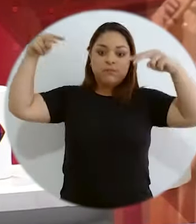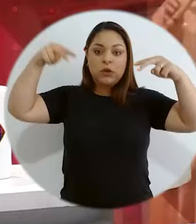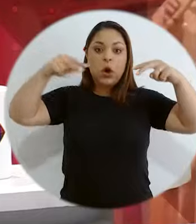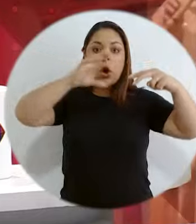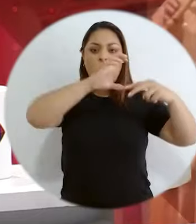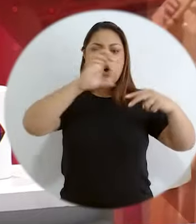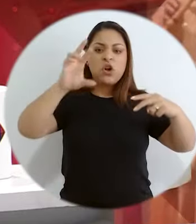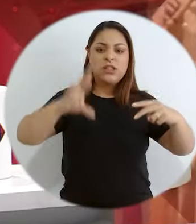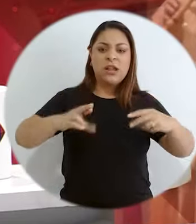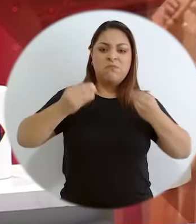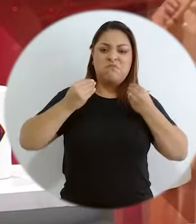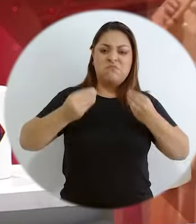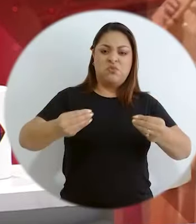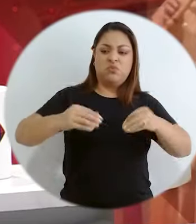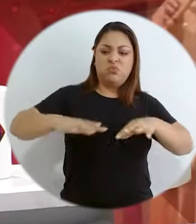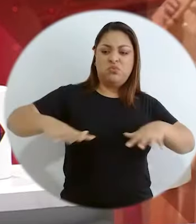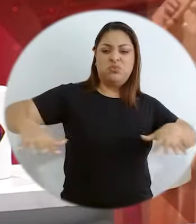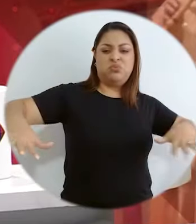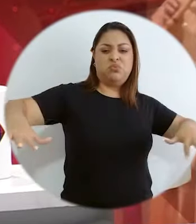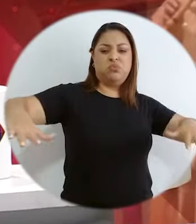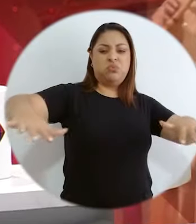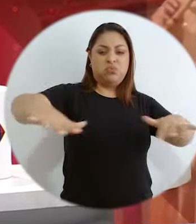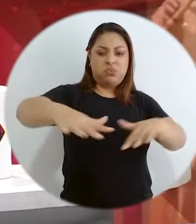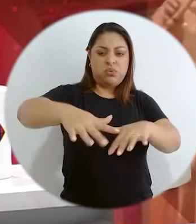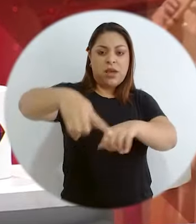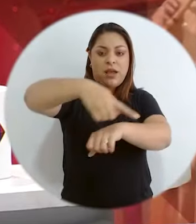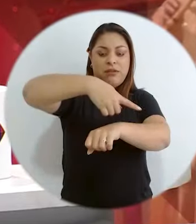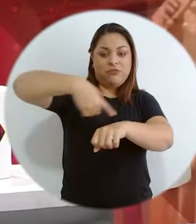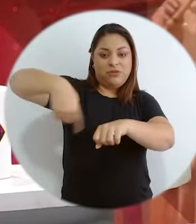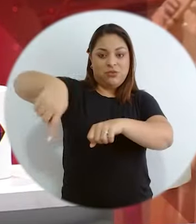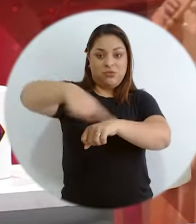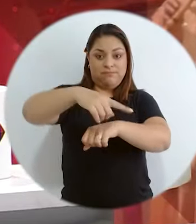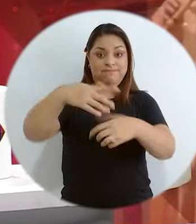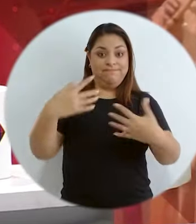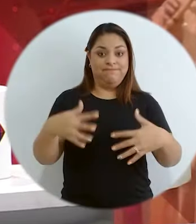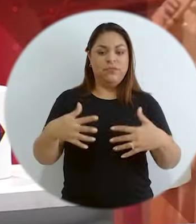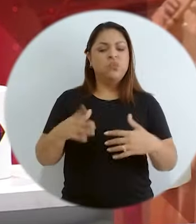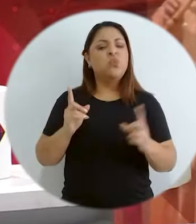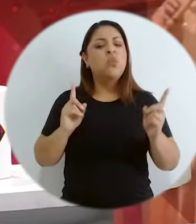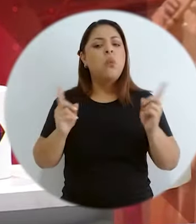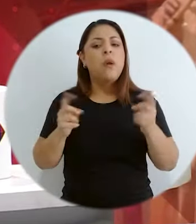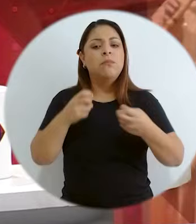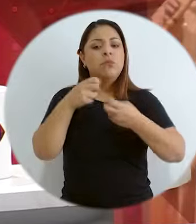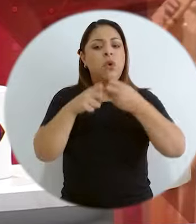¿cuáles consideran ustedes que son las problemáticas más importantes que debemos atender?